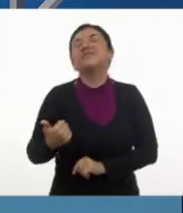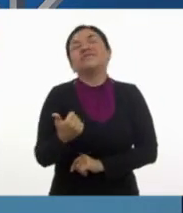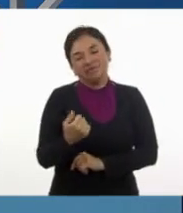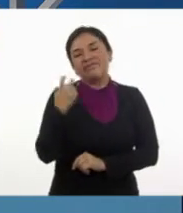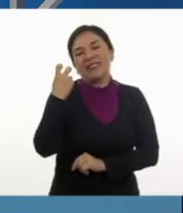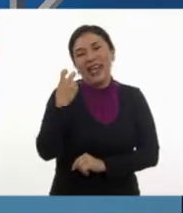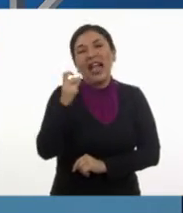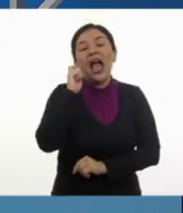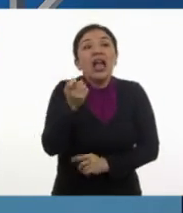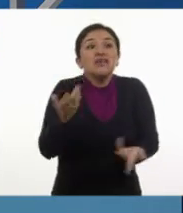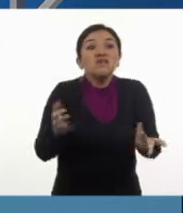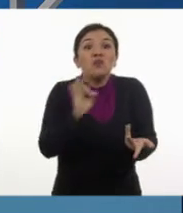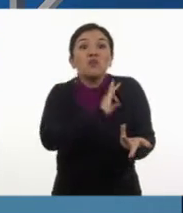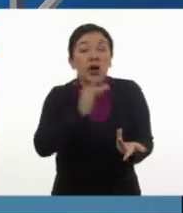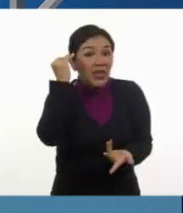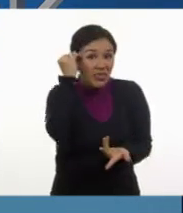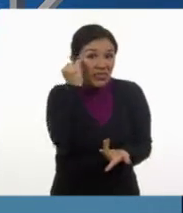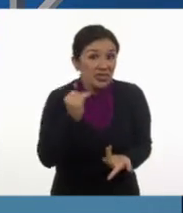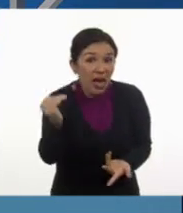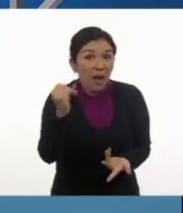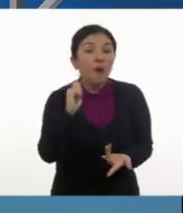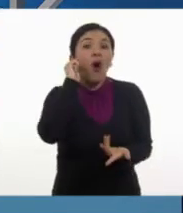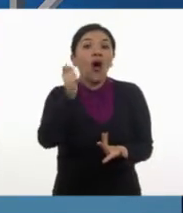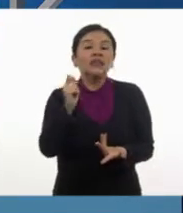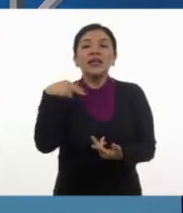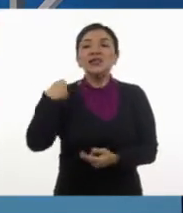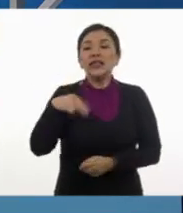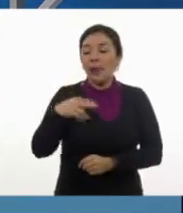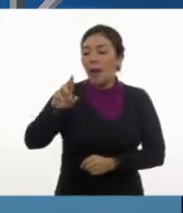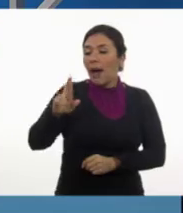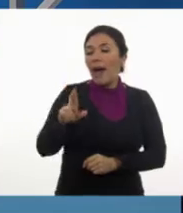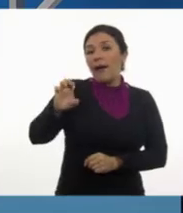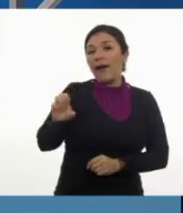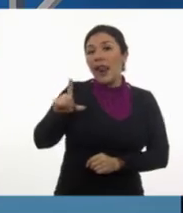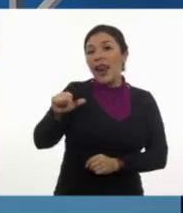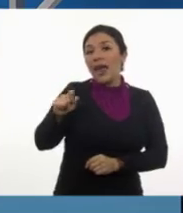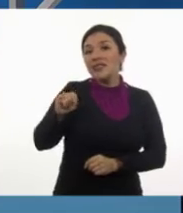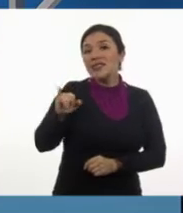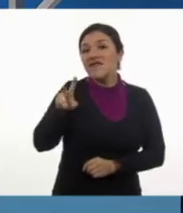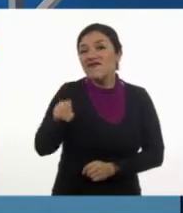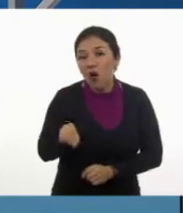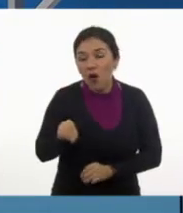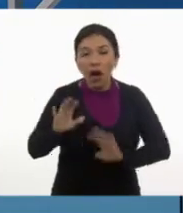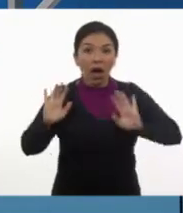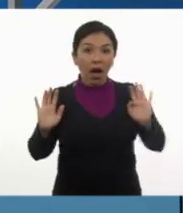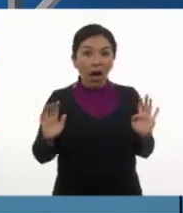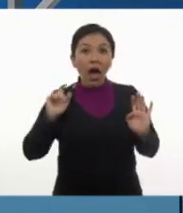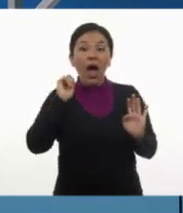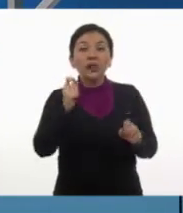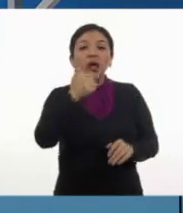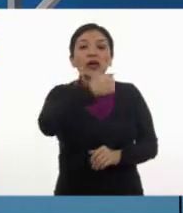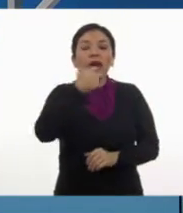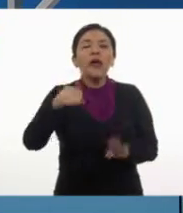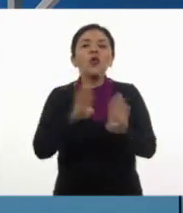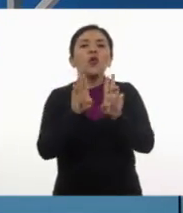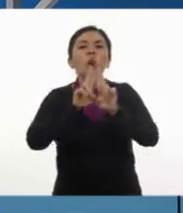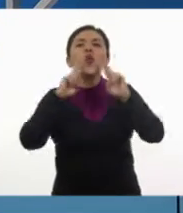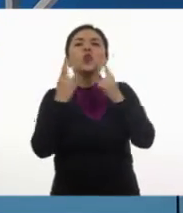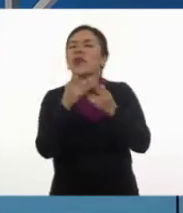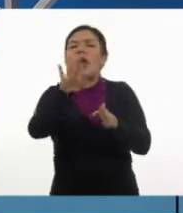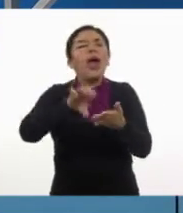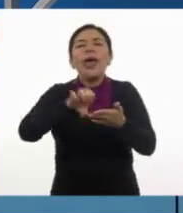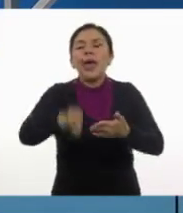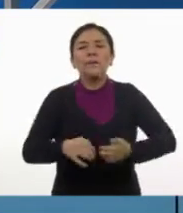dicho, quizá el tiempo es relativo, en este caso, a la unidad de medida. Por